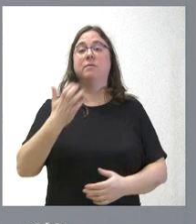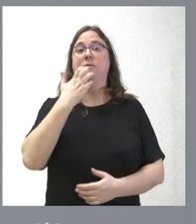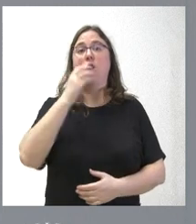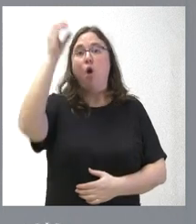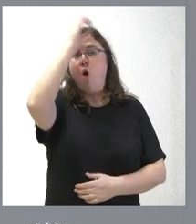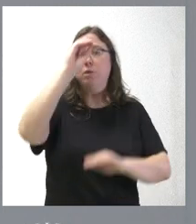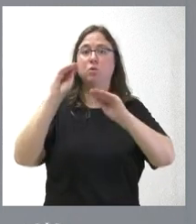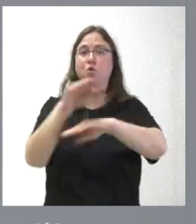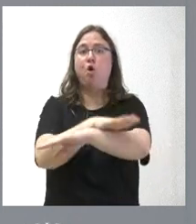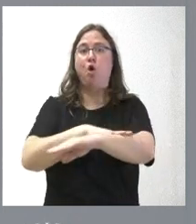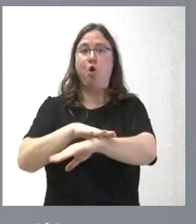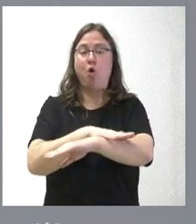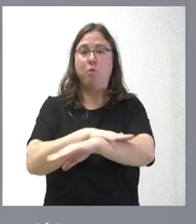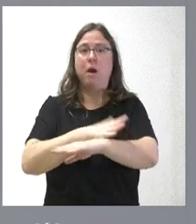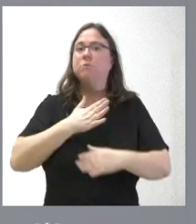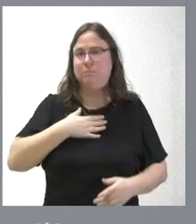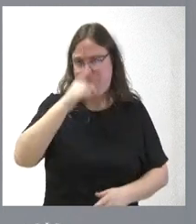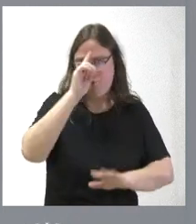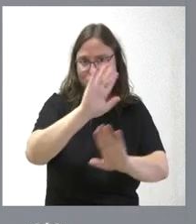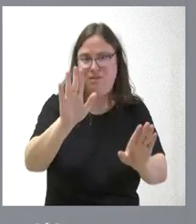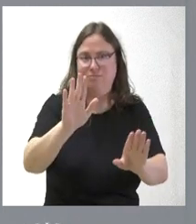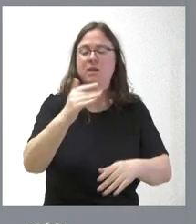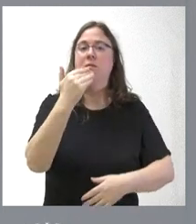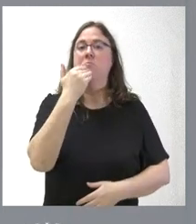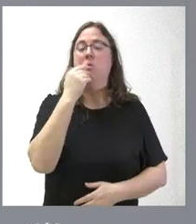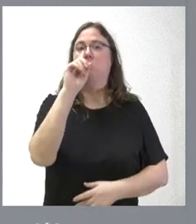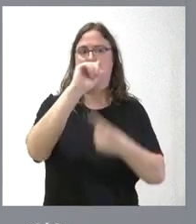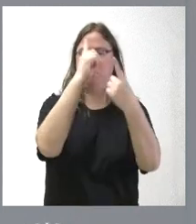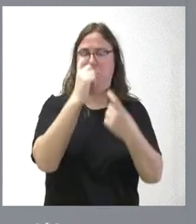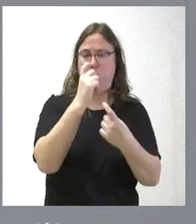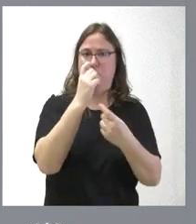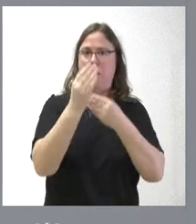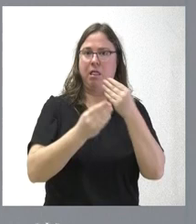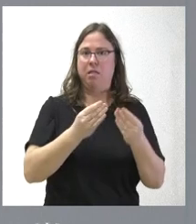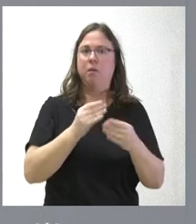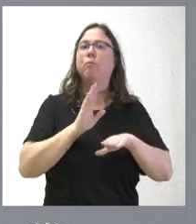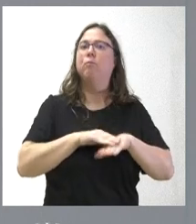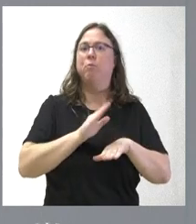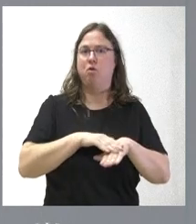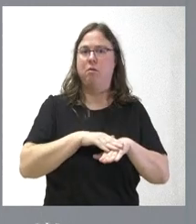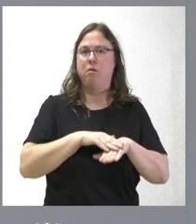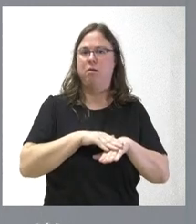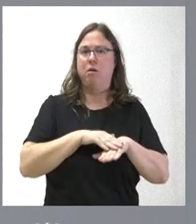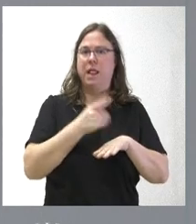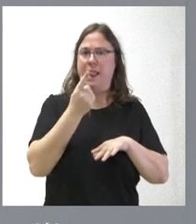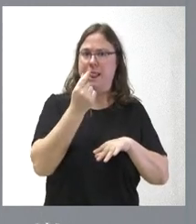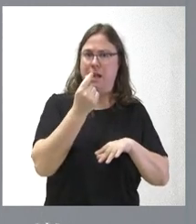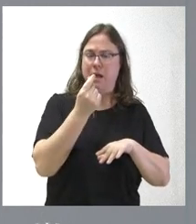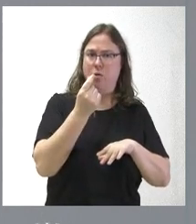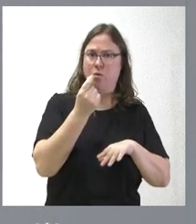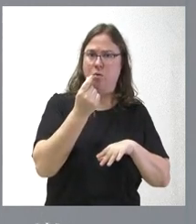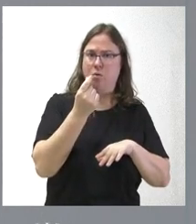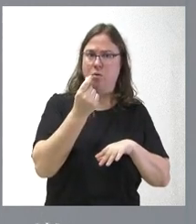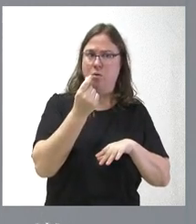tiene el Gobierno, que a nosotros no nos costa, pero la primera pregunta que habría que hacer es por qué se aportan dinero para